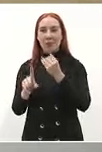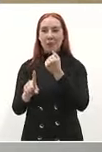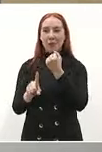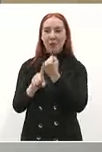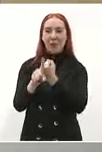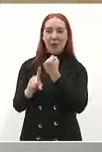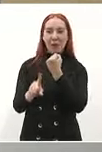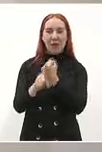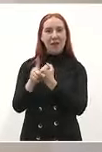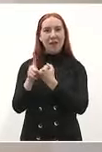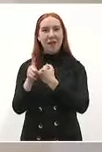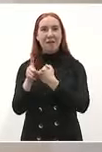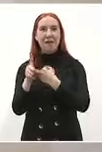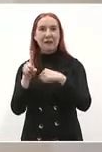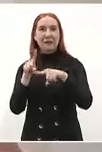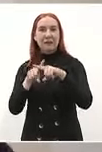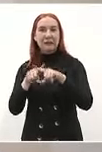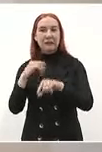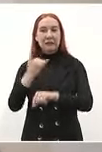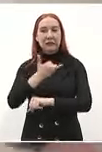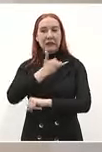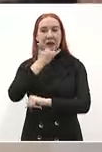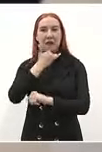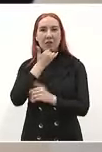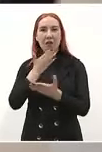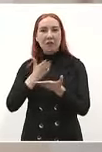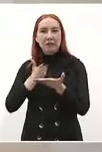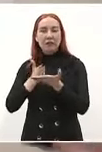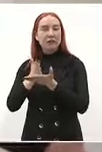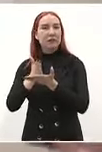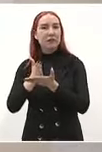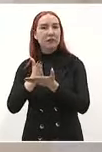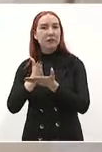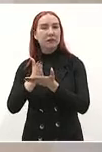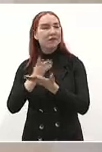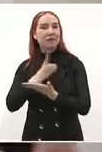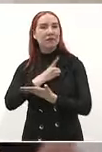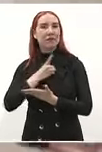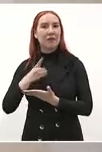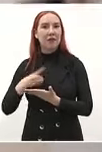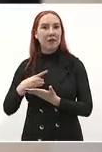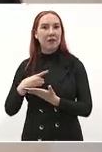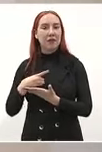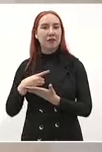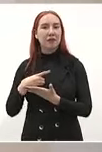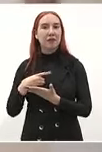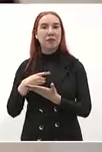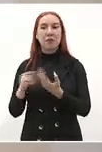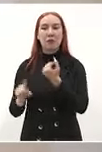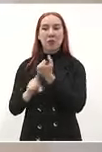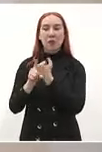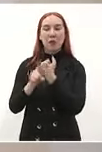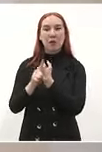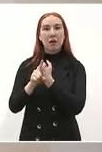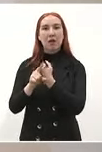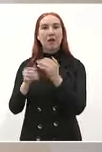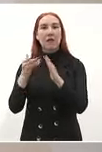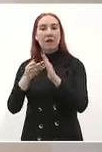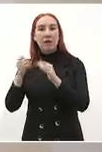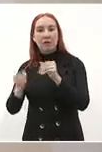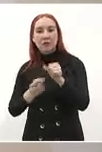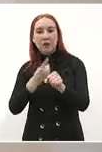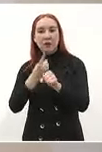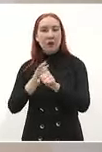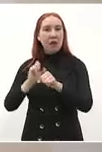conductas antisociales no queremos que las bandas enganchen a los jóvenes